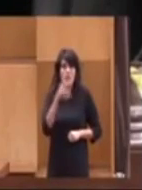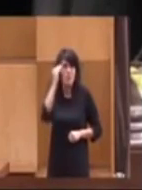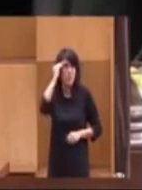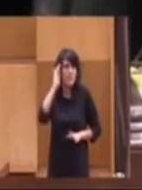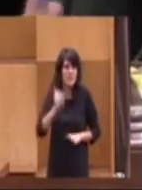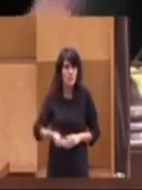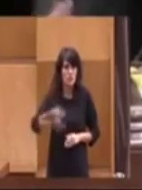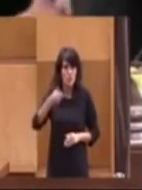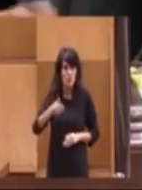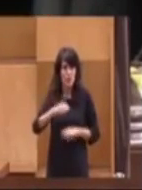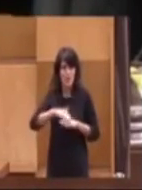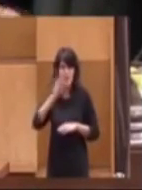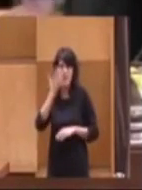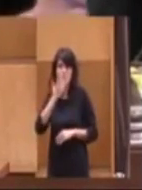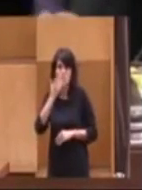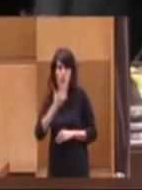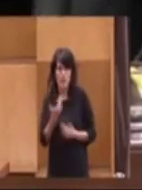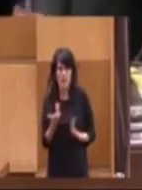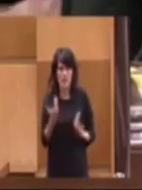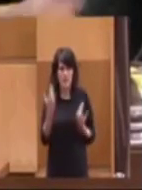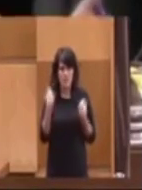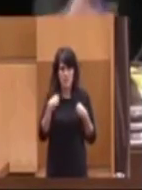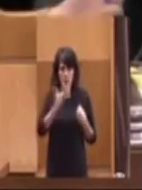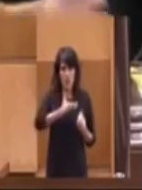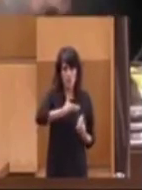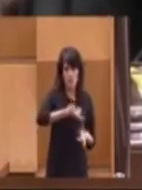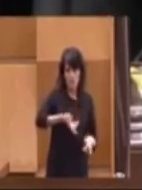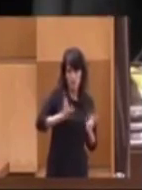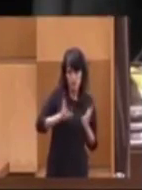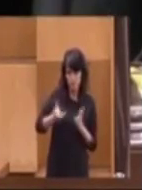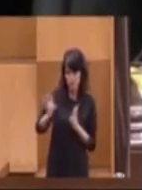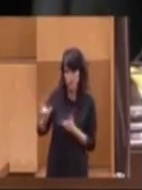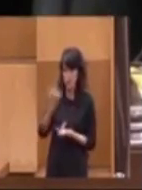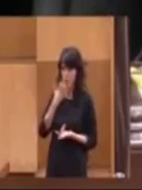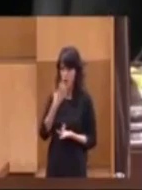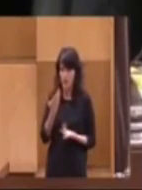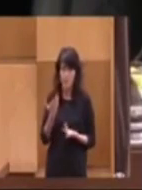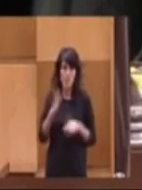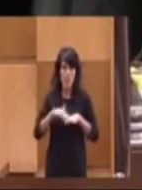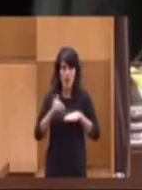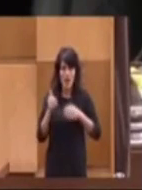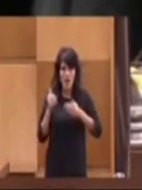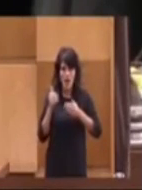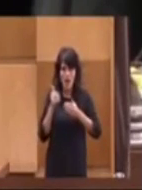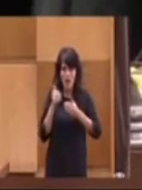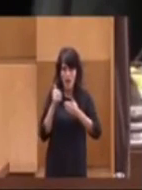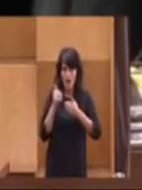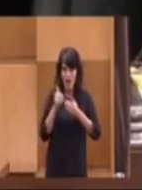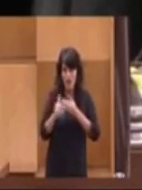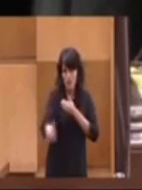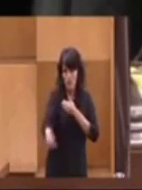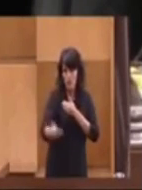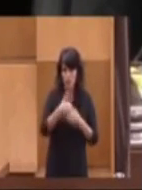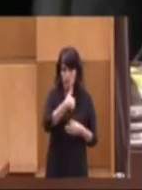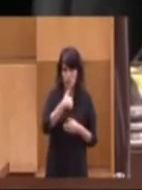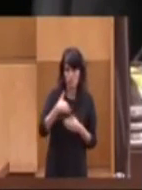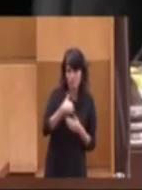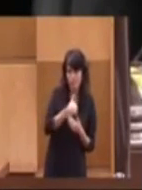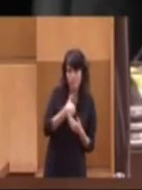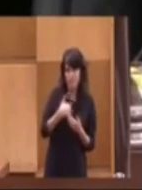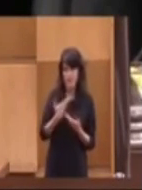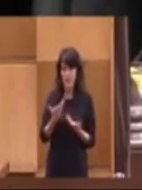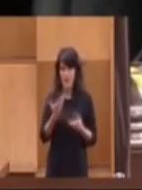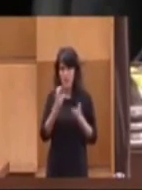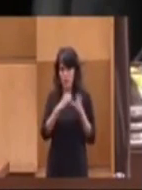importante que se conozca el posicionamiento de los ayuntamientos y más de las grandes capitales de cara a los posicionamientos de nuestros partidos, los que